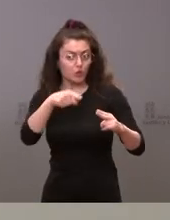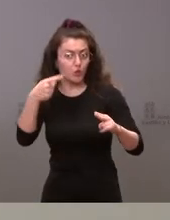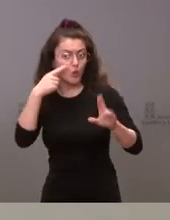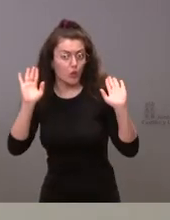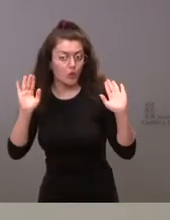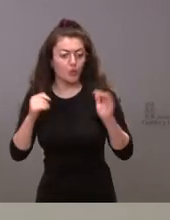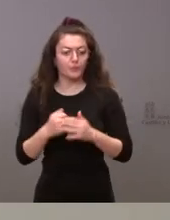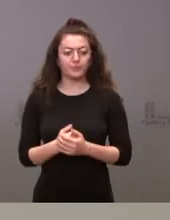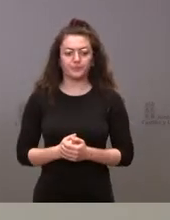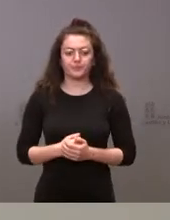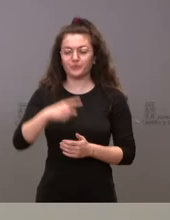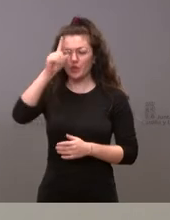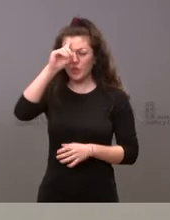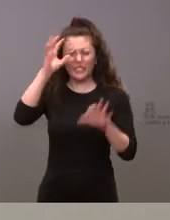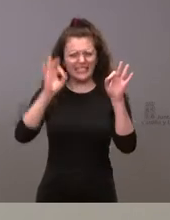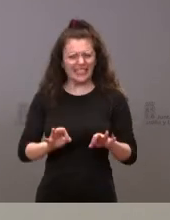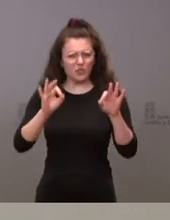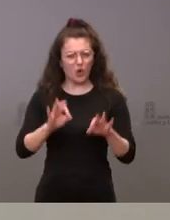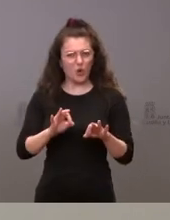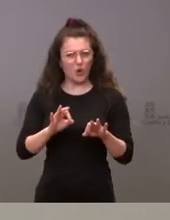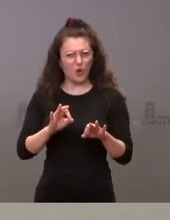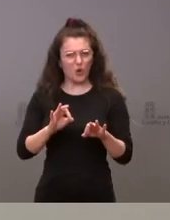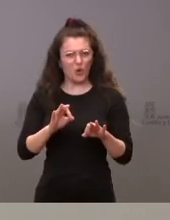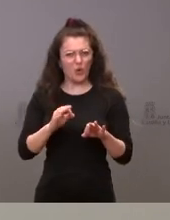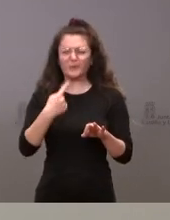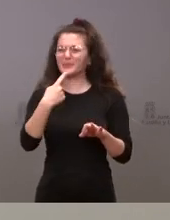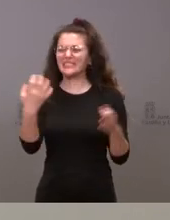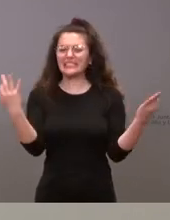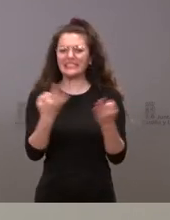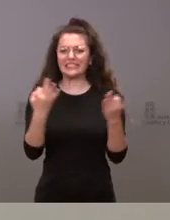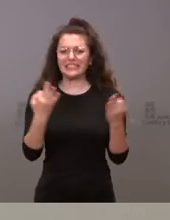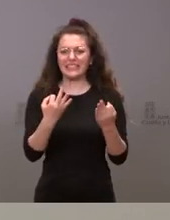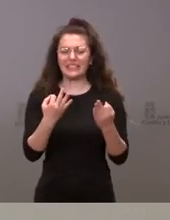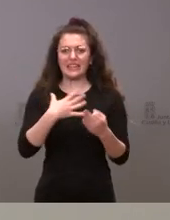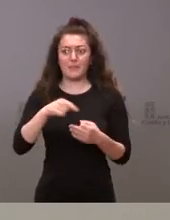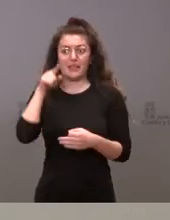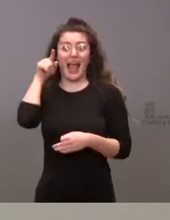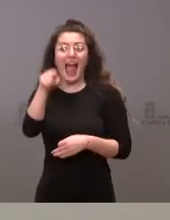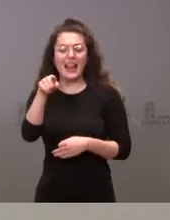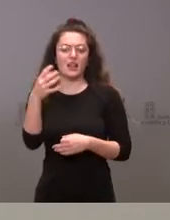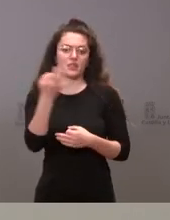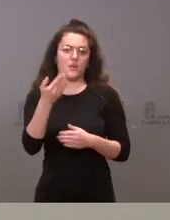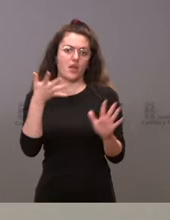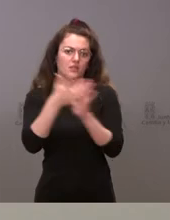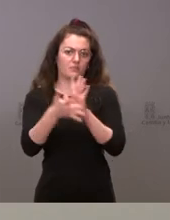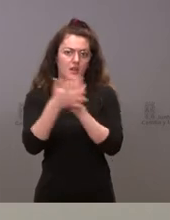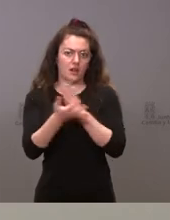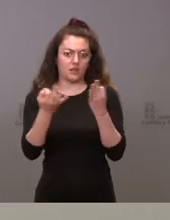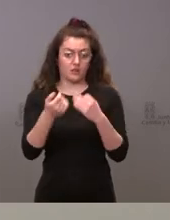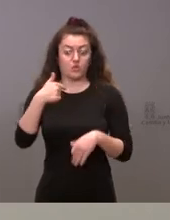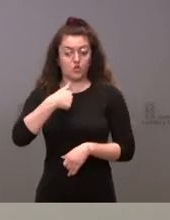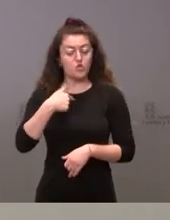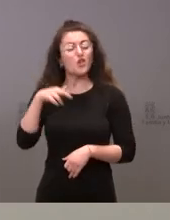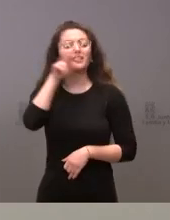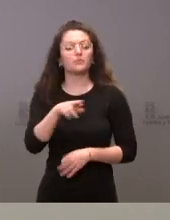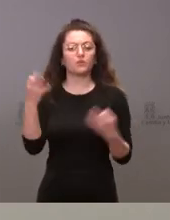Bueno, no sé exactamente a qué se quiere referir quizá quien tenga que explicarlo sea el mismo yo sí que insisto en la importancia